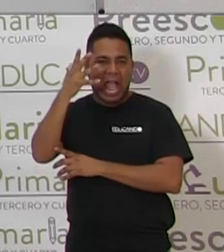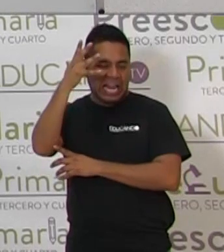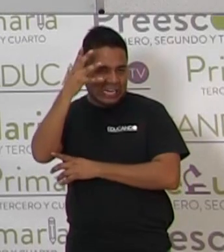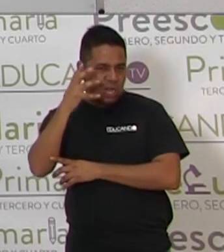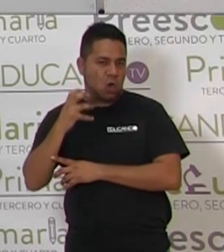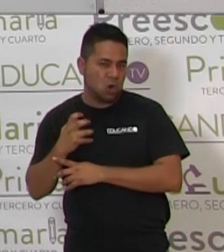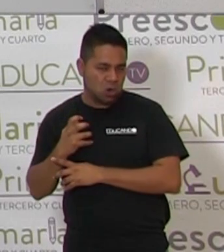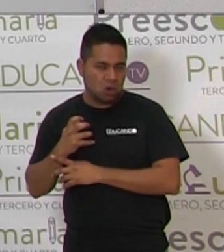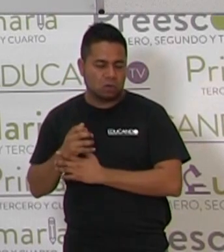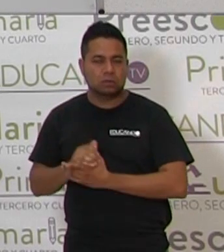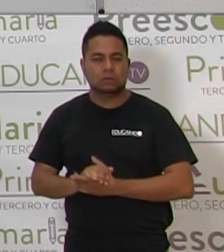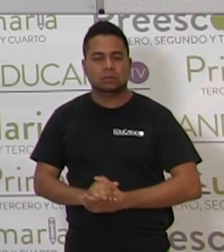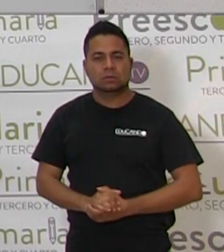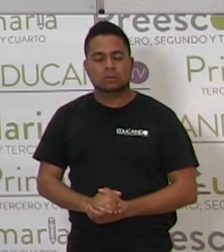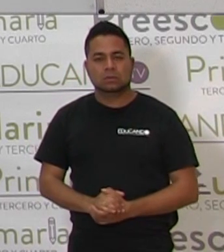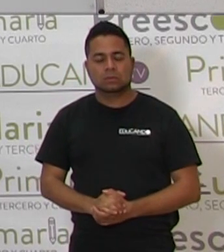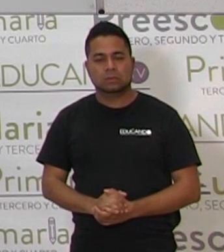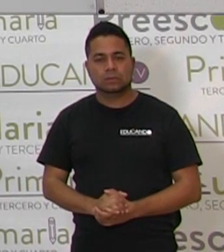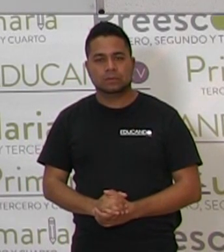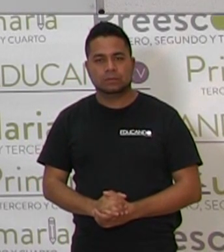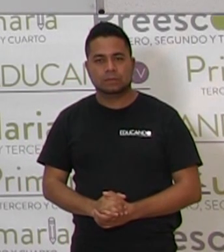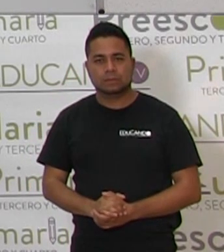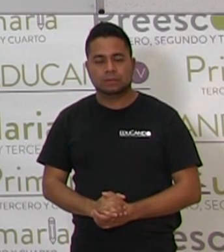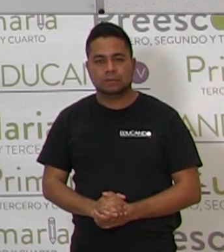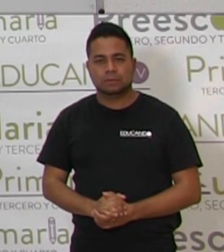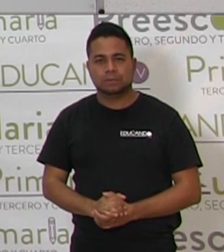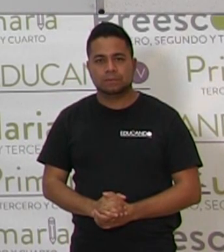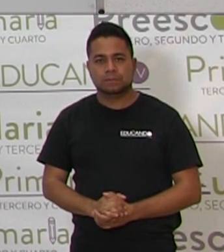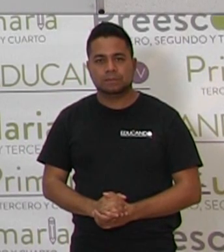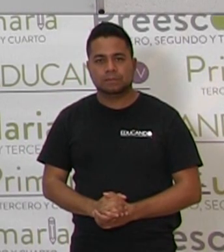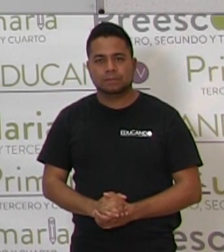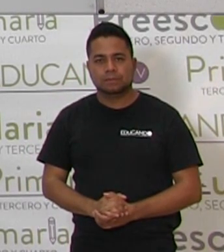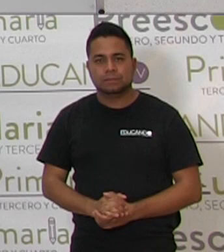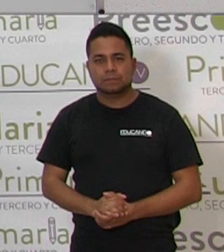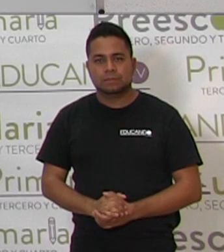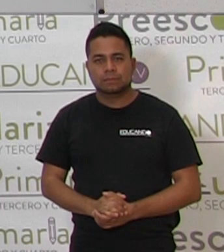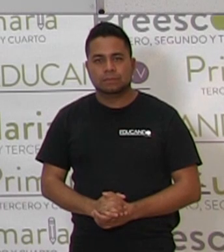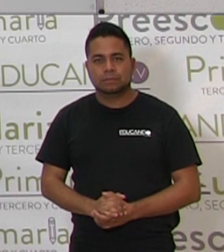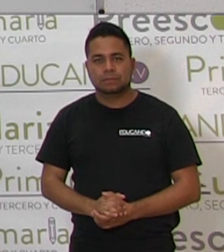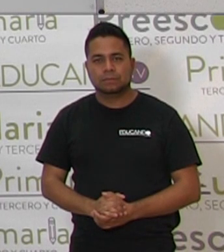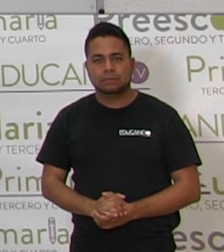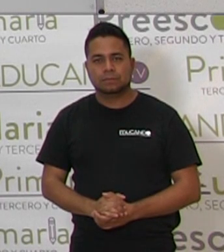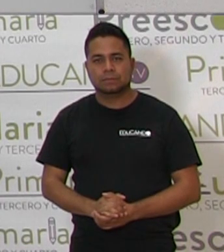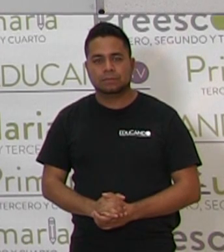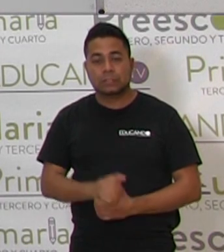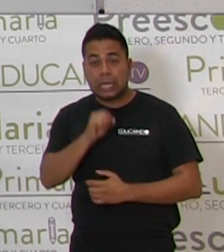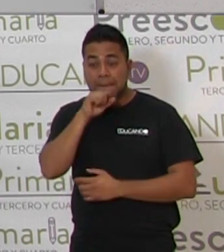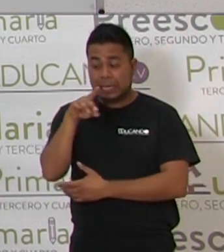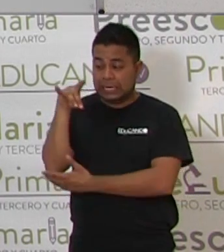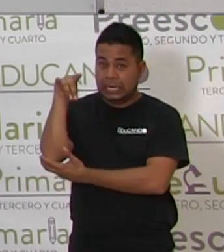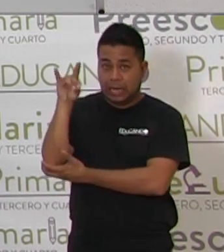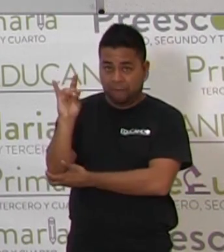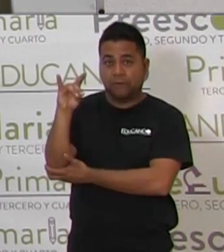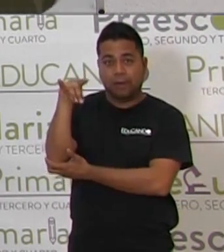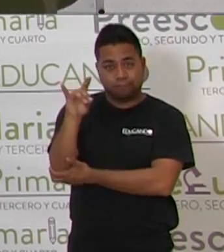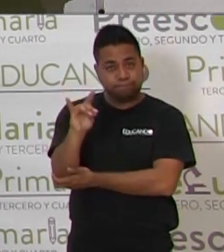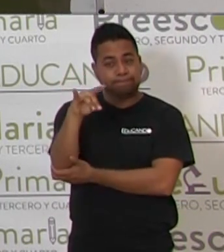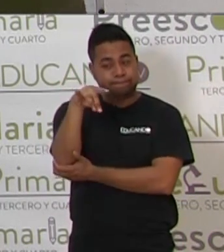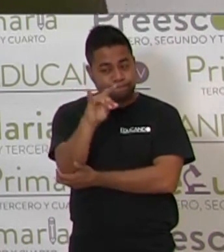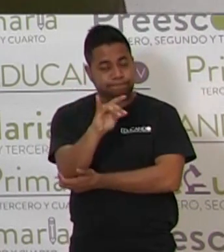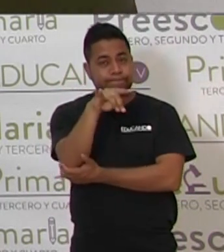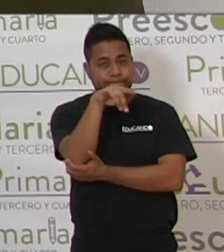león, jirafa,